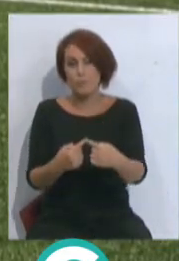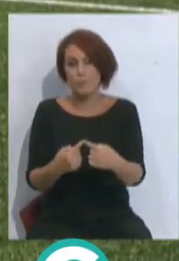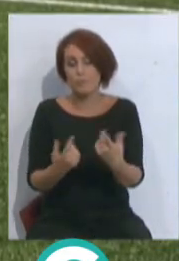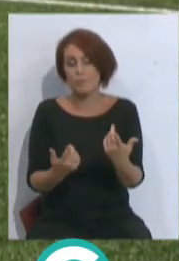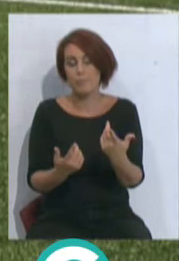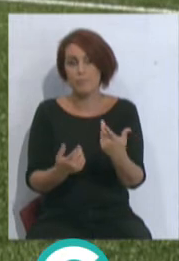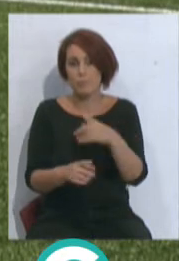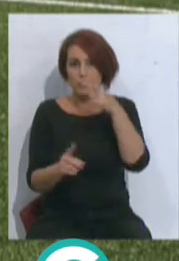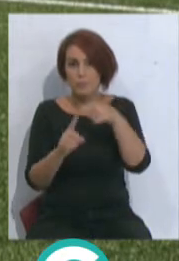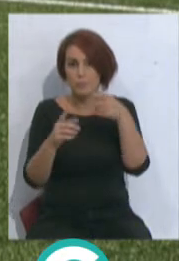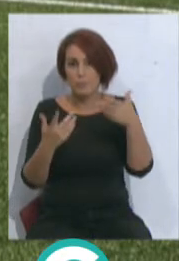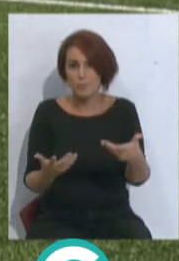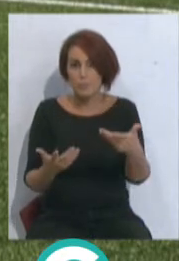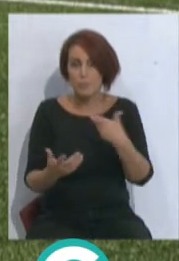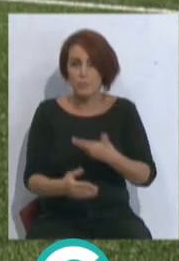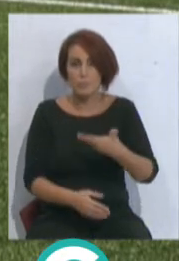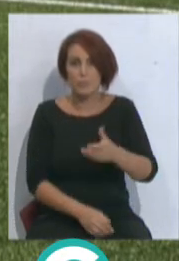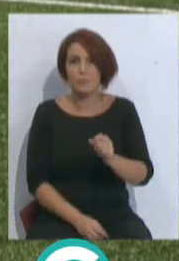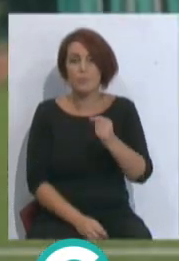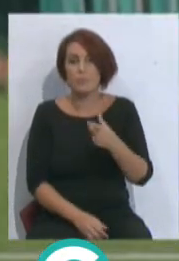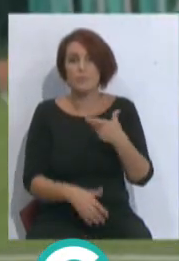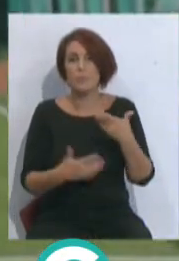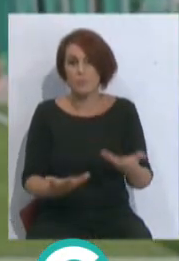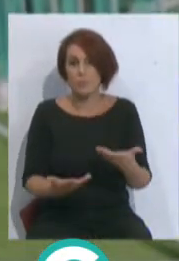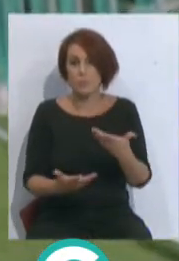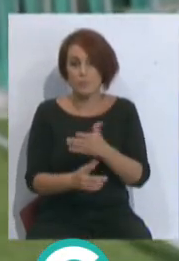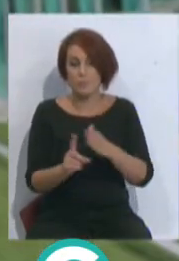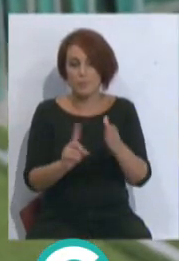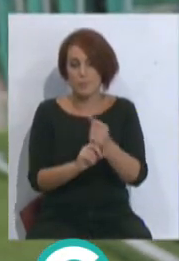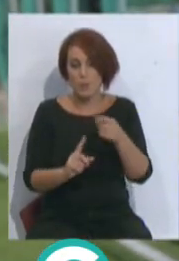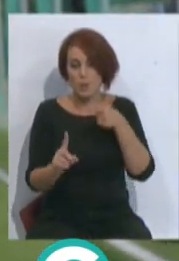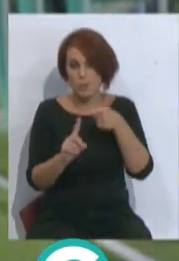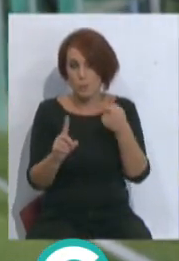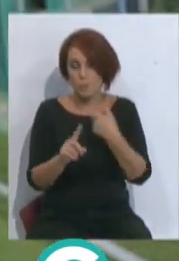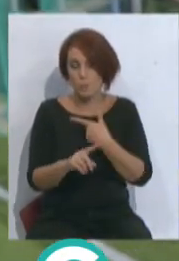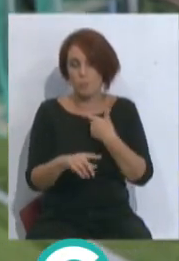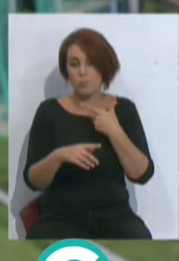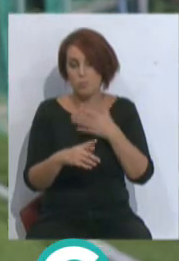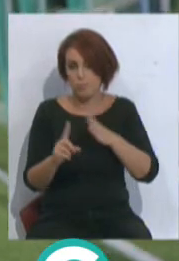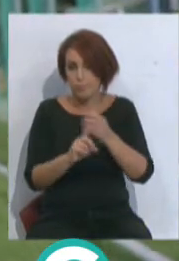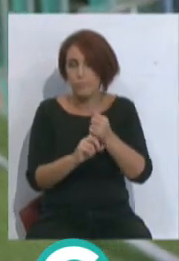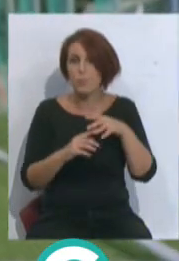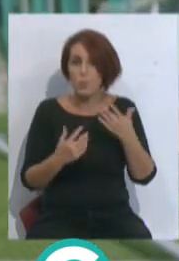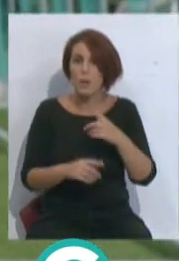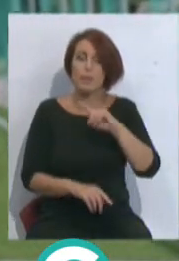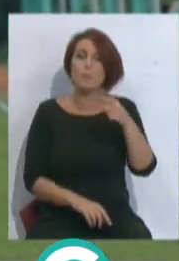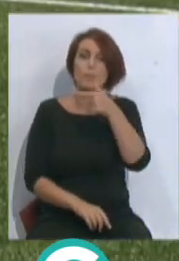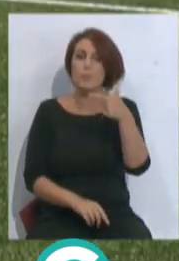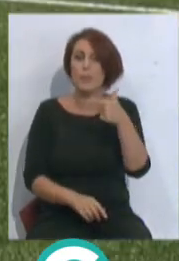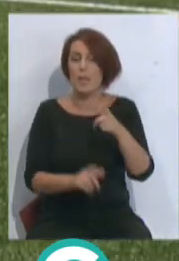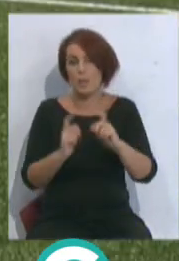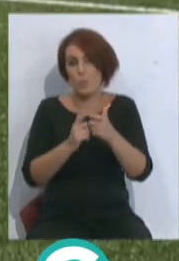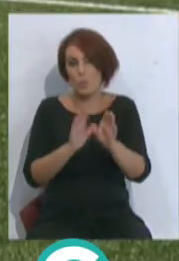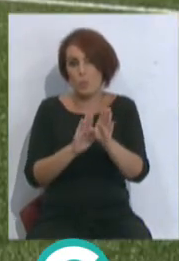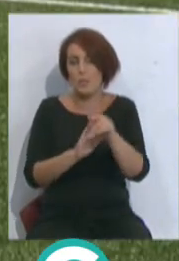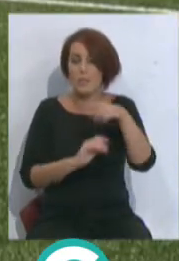objetivo, pues nada, sobre todo lo más importante es lograr que el equipo permanezca en primera y sobre todo